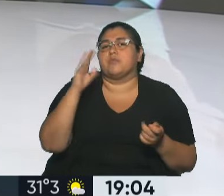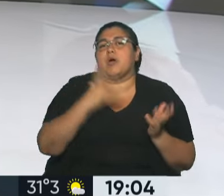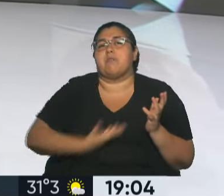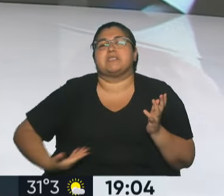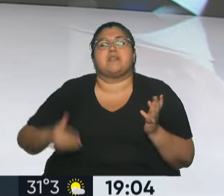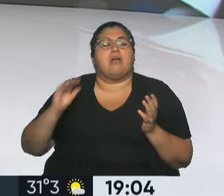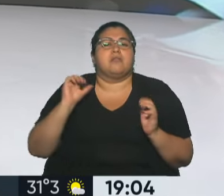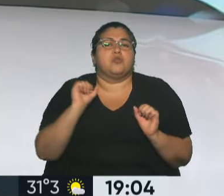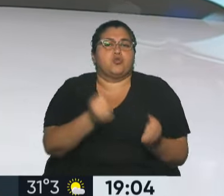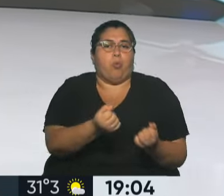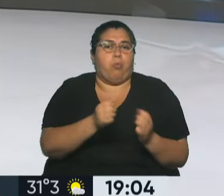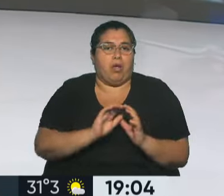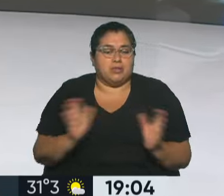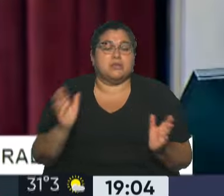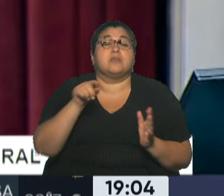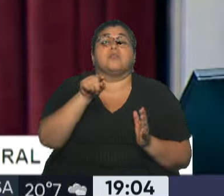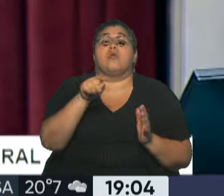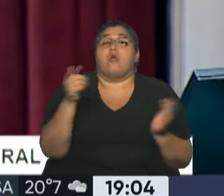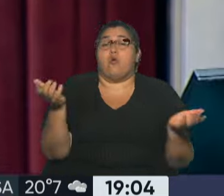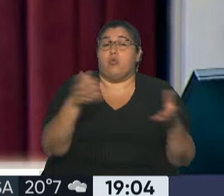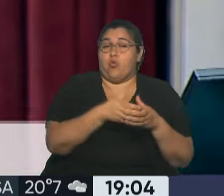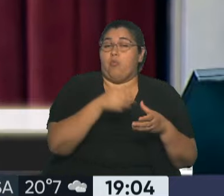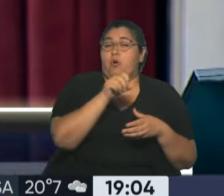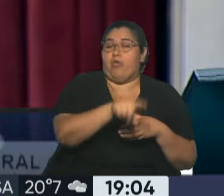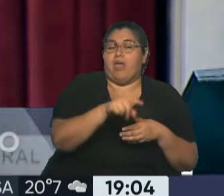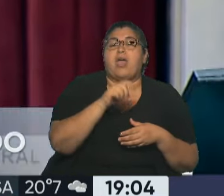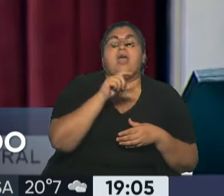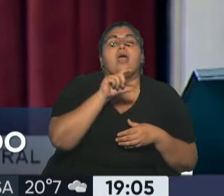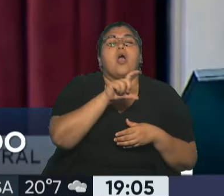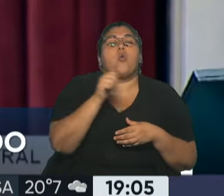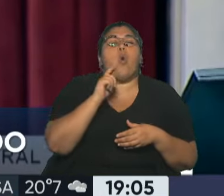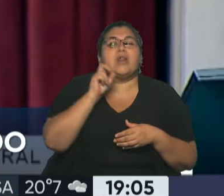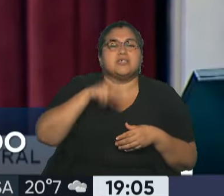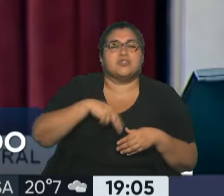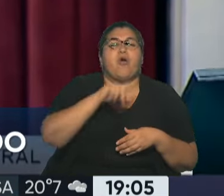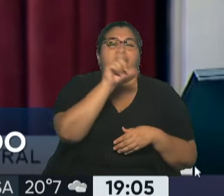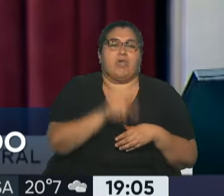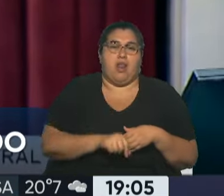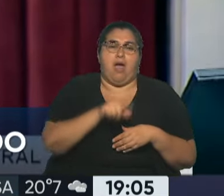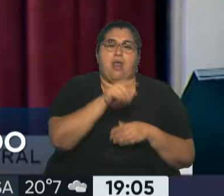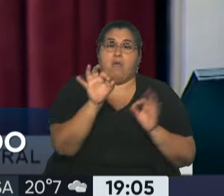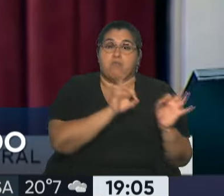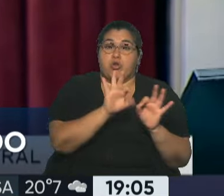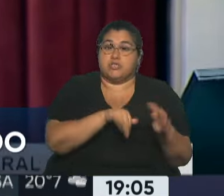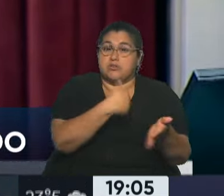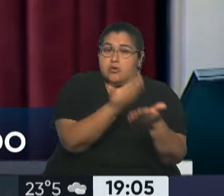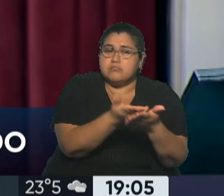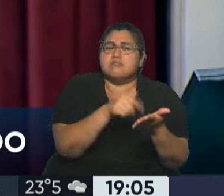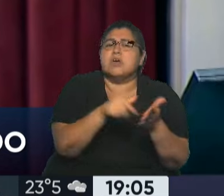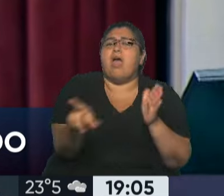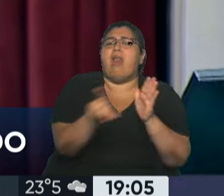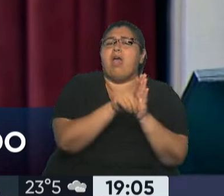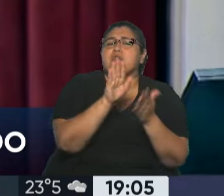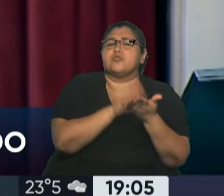Javier Milei, el bloque Hacemos Coalición Federal presentó un proyecto al respecto, titulado Ley de